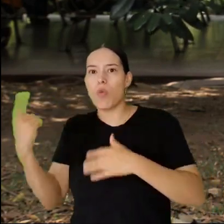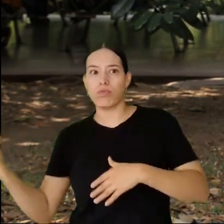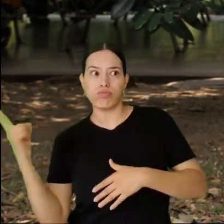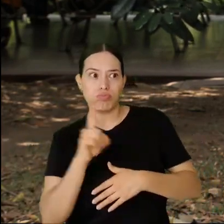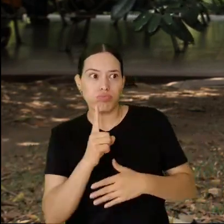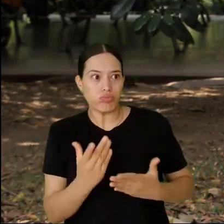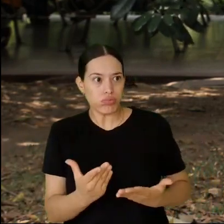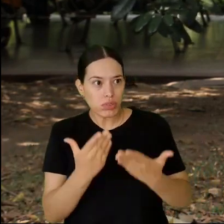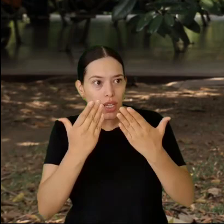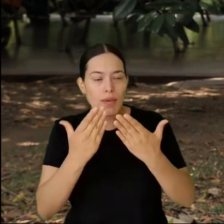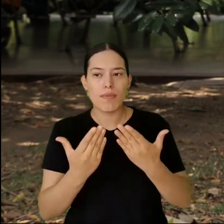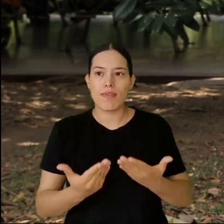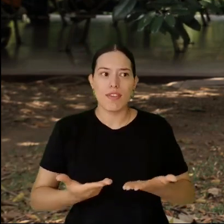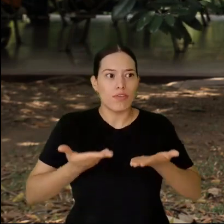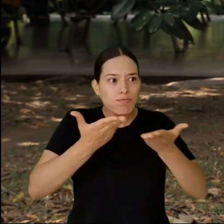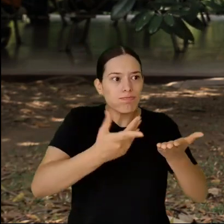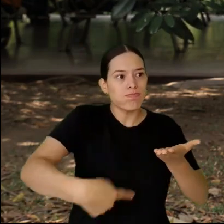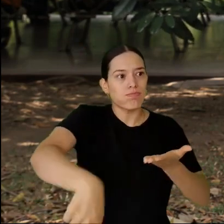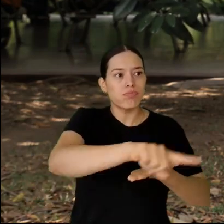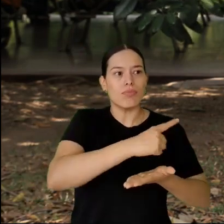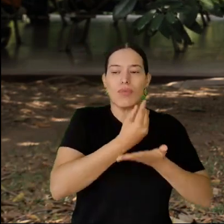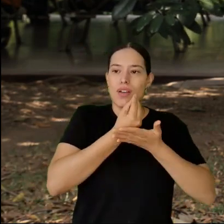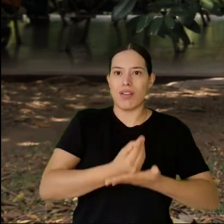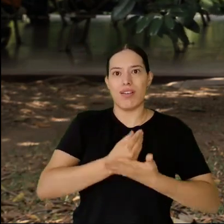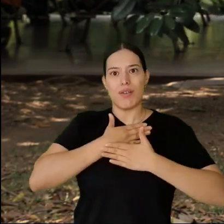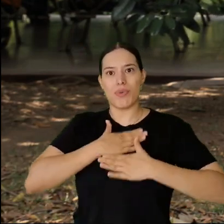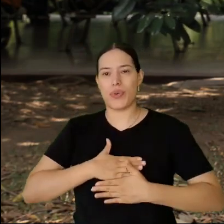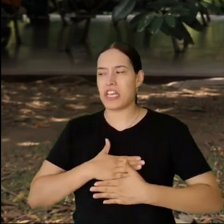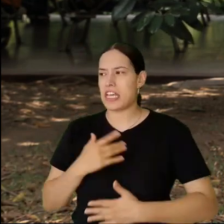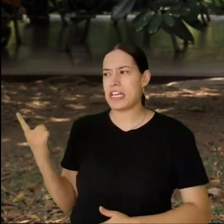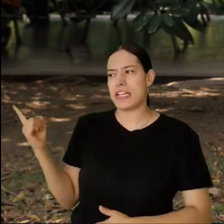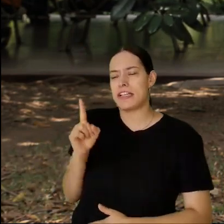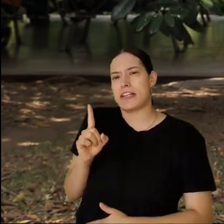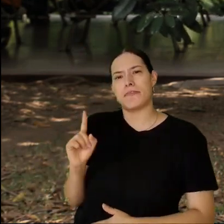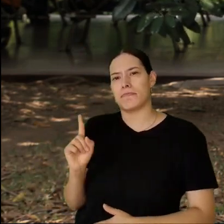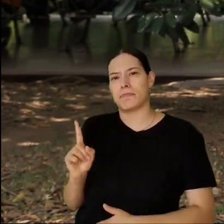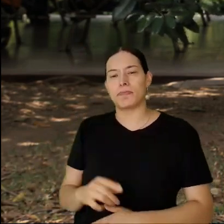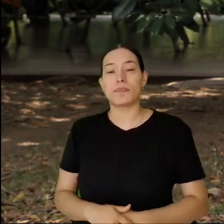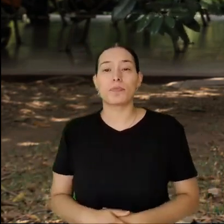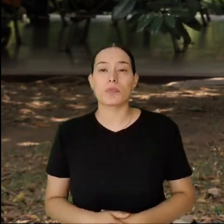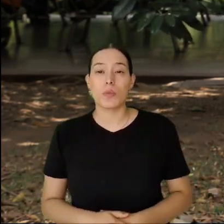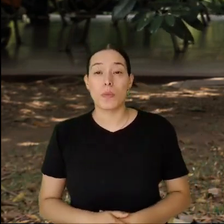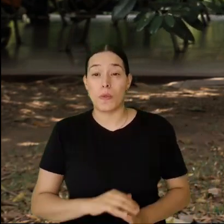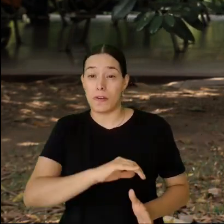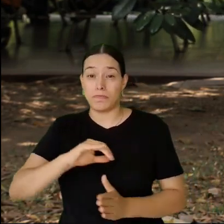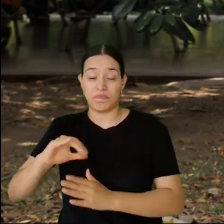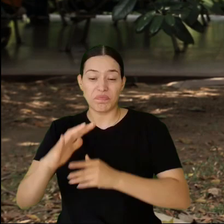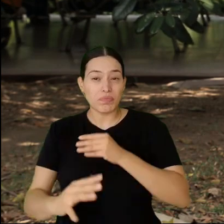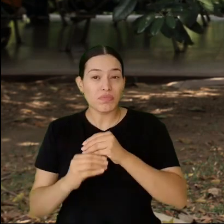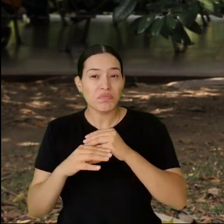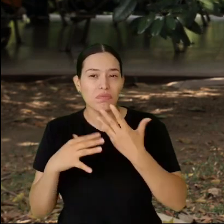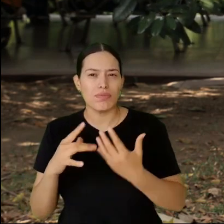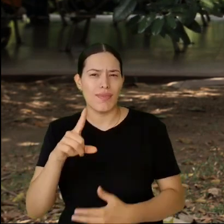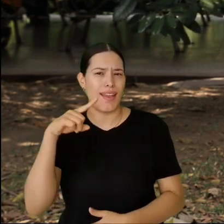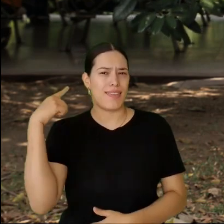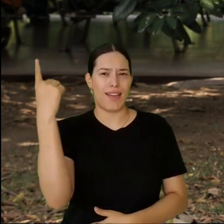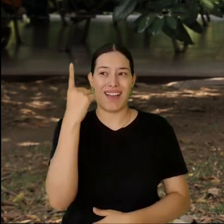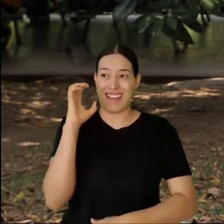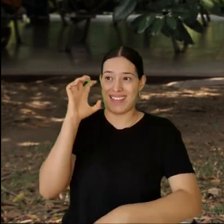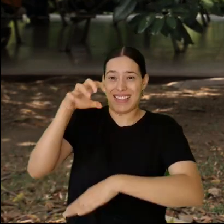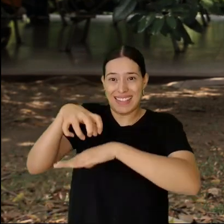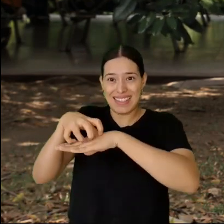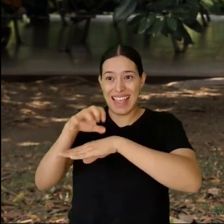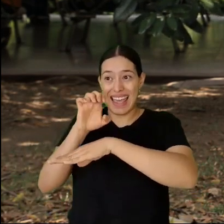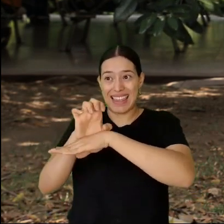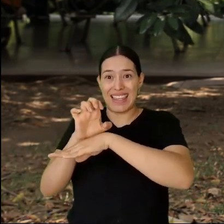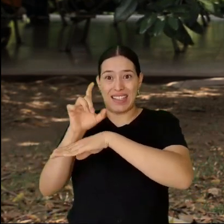que no aporta nada en términos de garantías, adicionalmente en términos generales la procuraduría